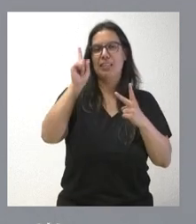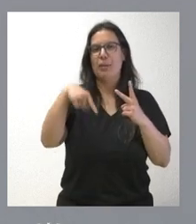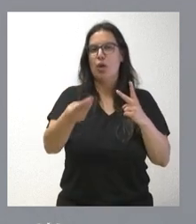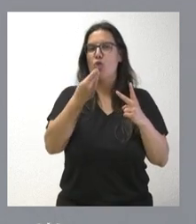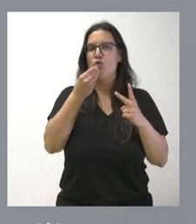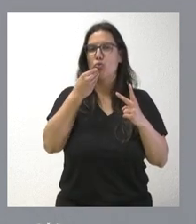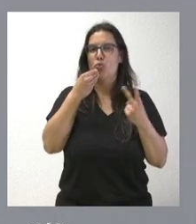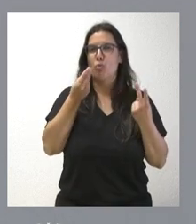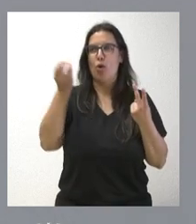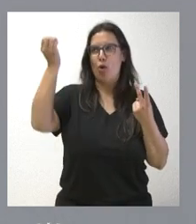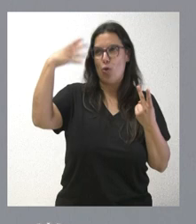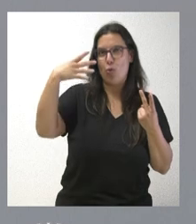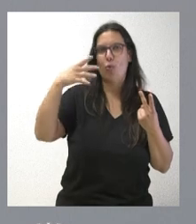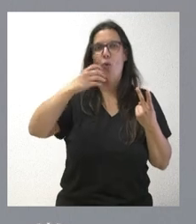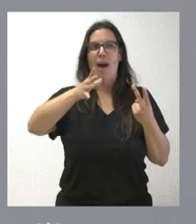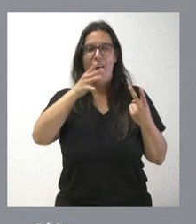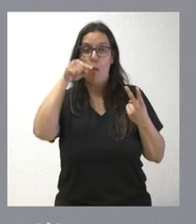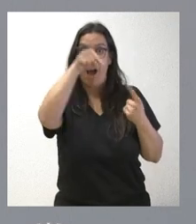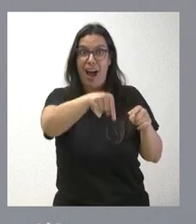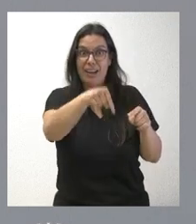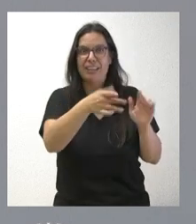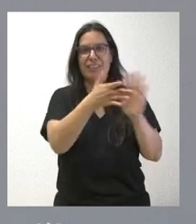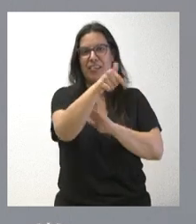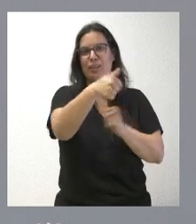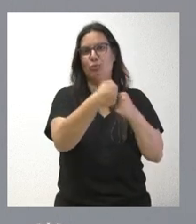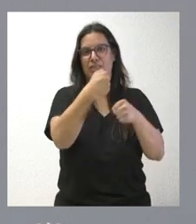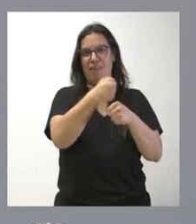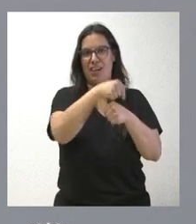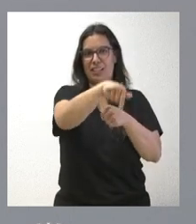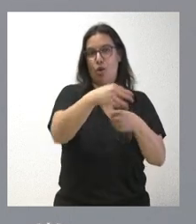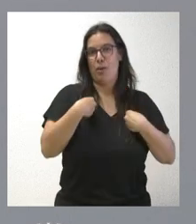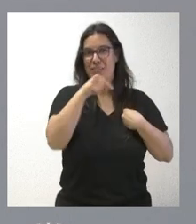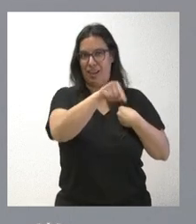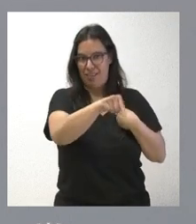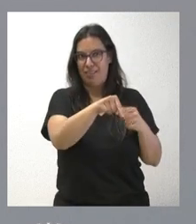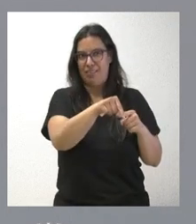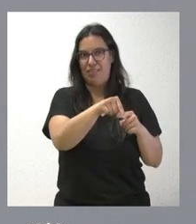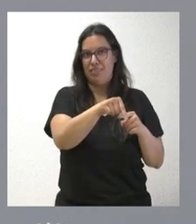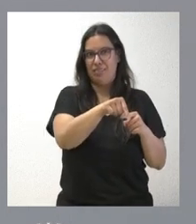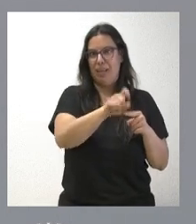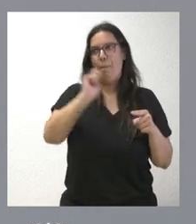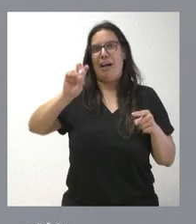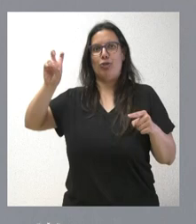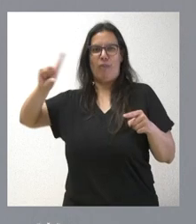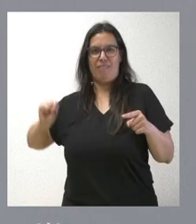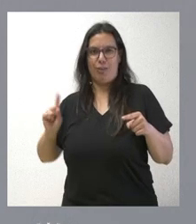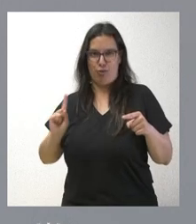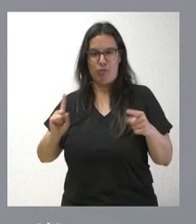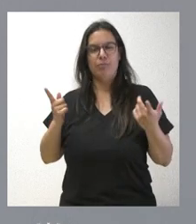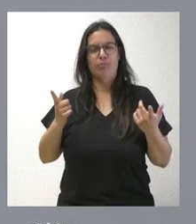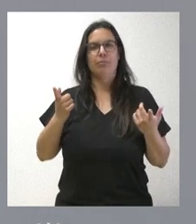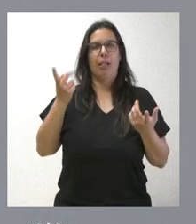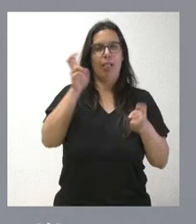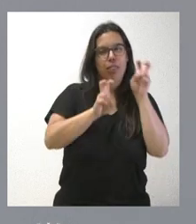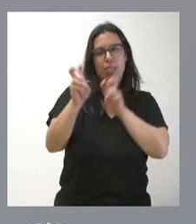que atestigan el cumplimiento de estas normativas fiscales que afectan a Castilla y León y que afectan a otras comunidades autónomas. Además, no podemos olvidar que nosotros